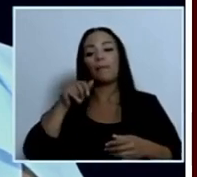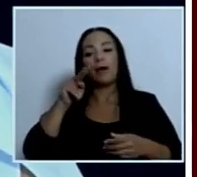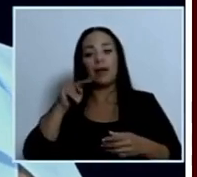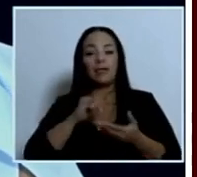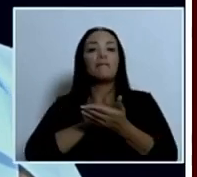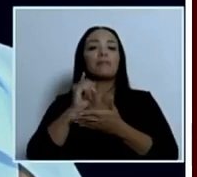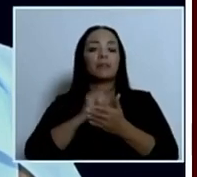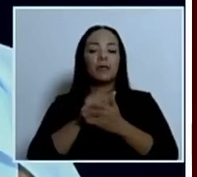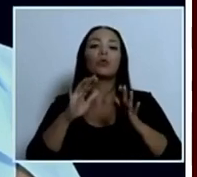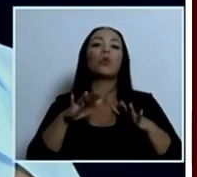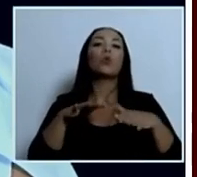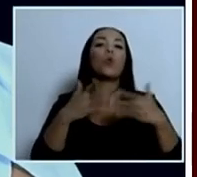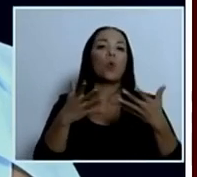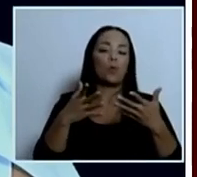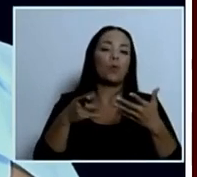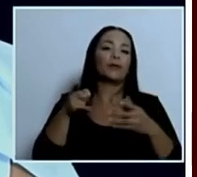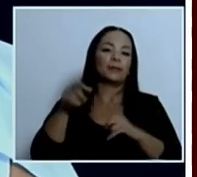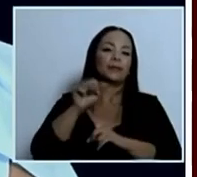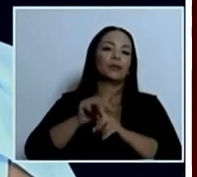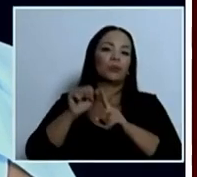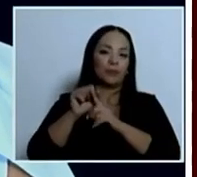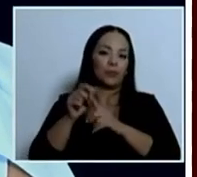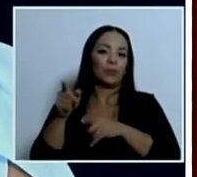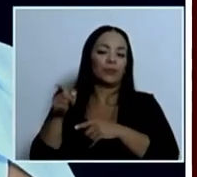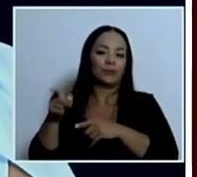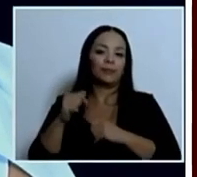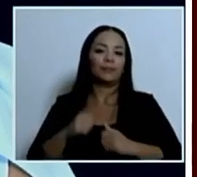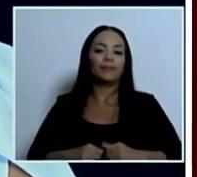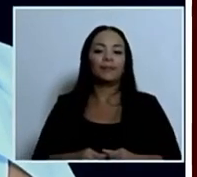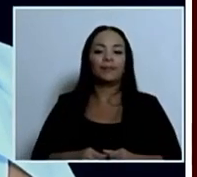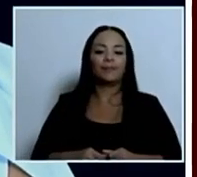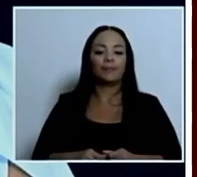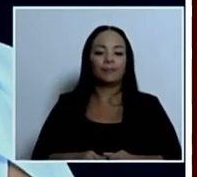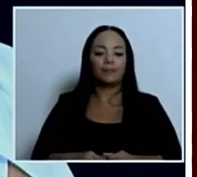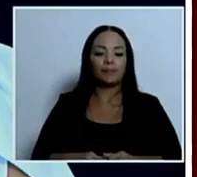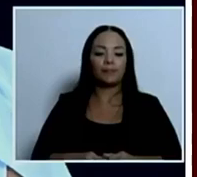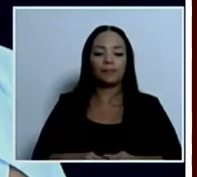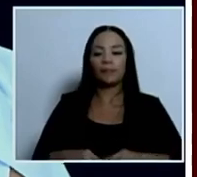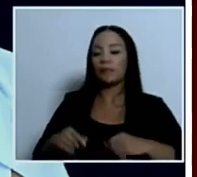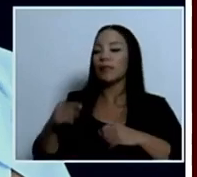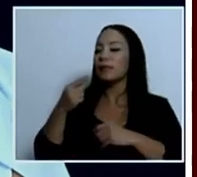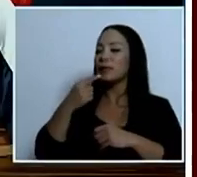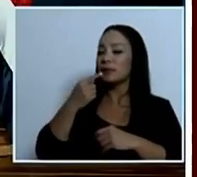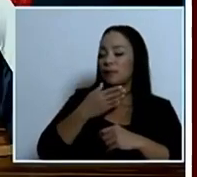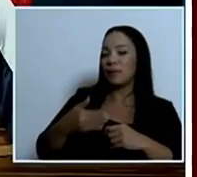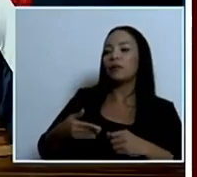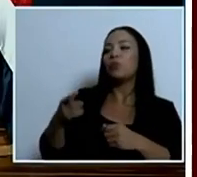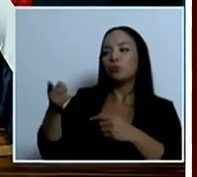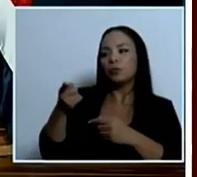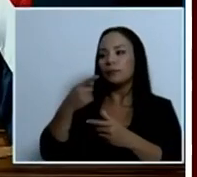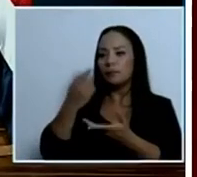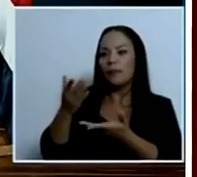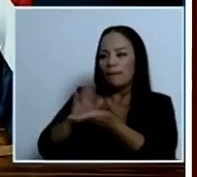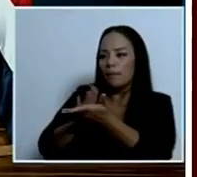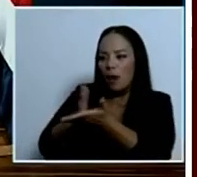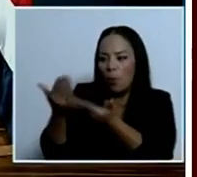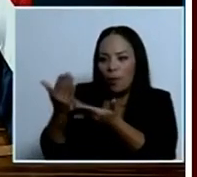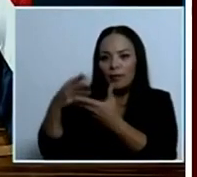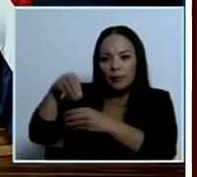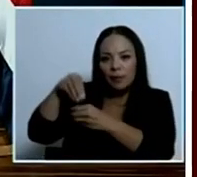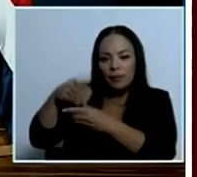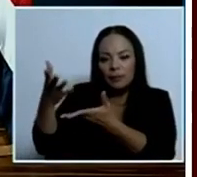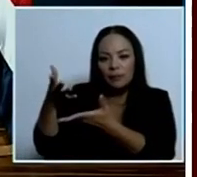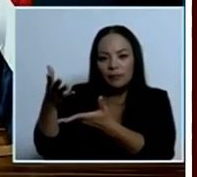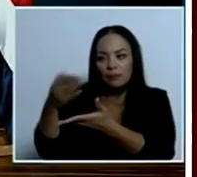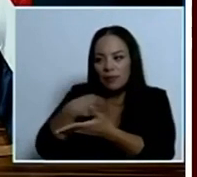fue la actuación del mismo. Se está pidiendo cuentas internas. ¿Por qué no lo dice así, ministra? Tenemos